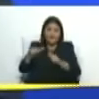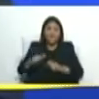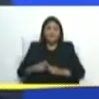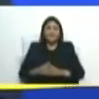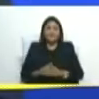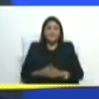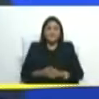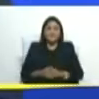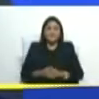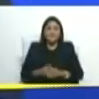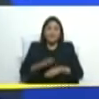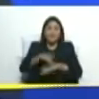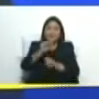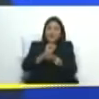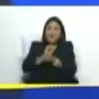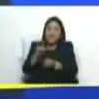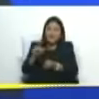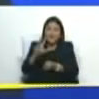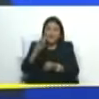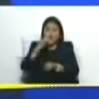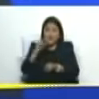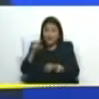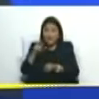de las cárceles de la dignidad